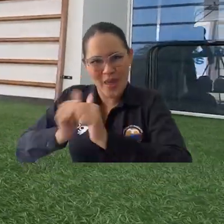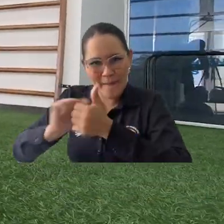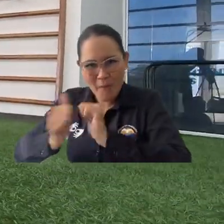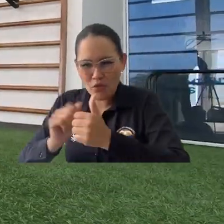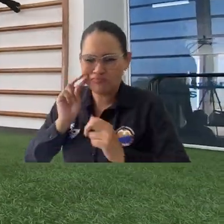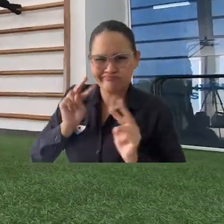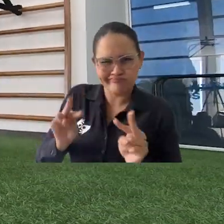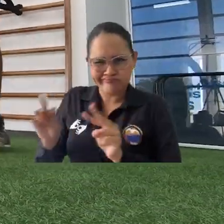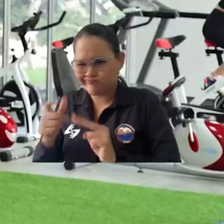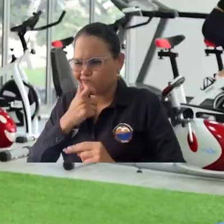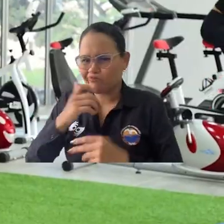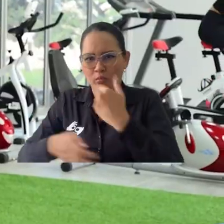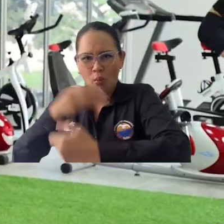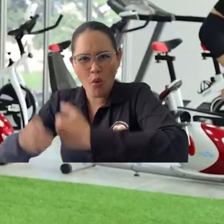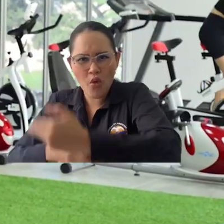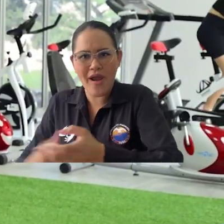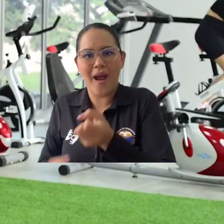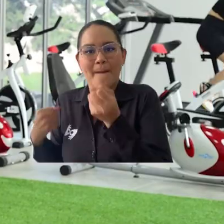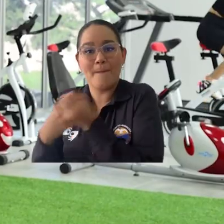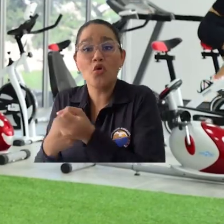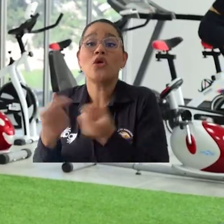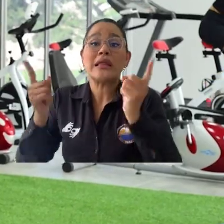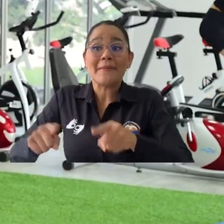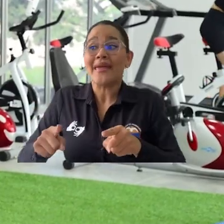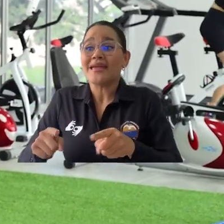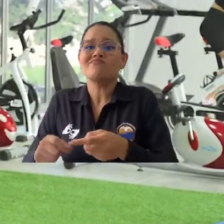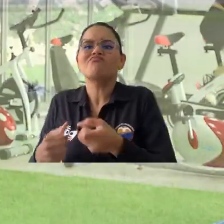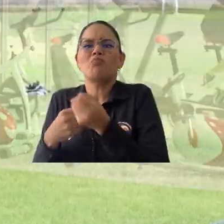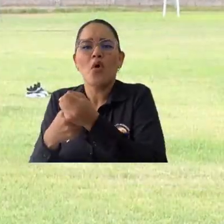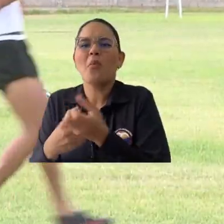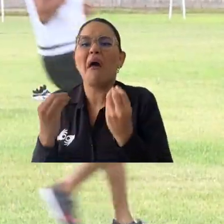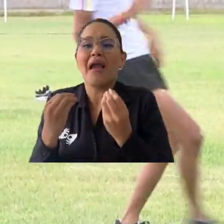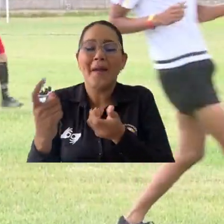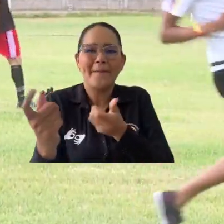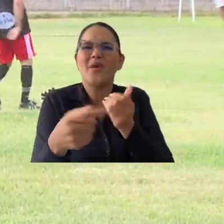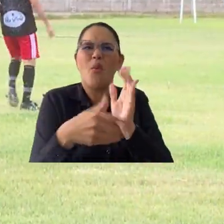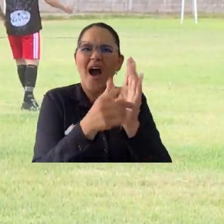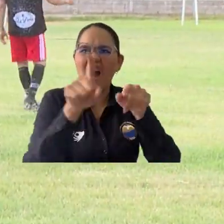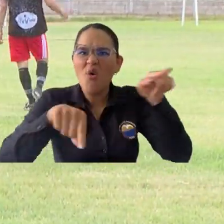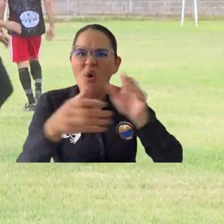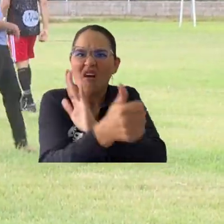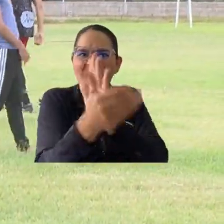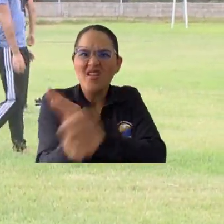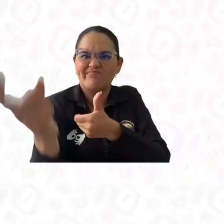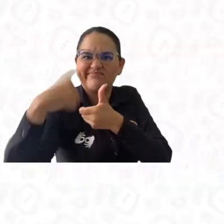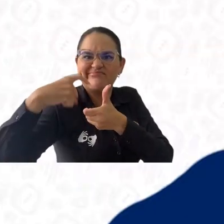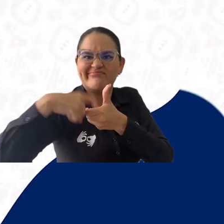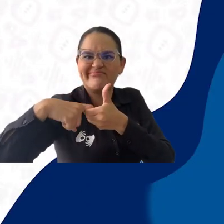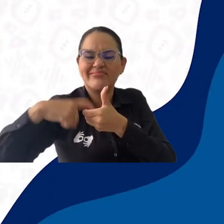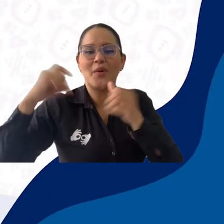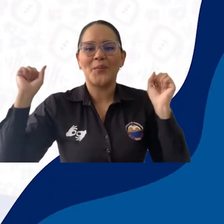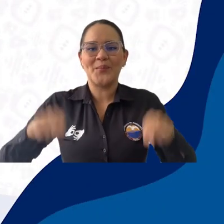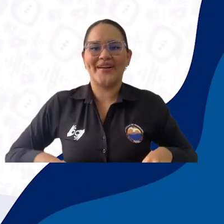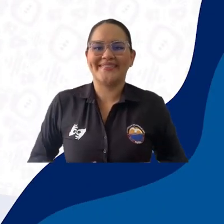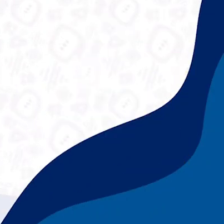desempeño de los deportistas, para apoyar los procesos de reclutamiento de nuevos talentos desde todo el Magdalena.